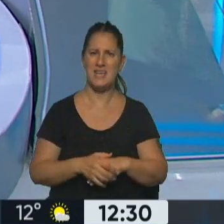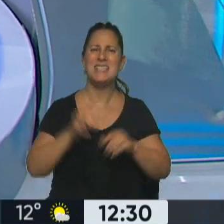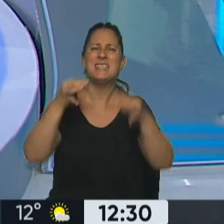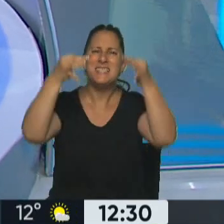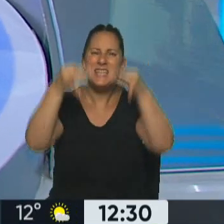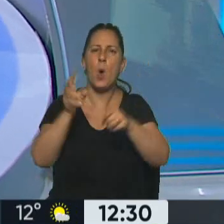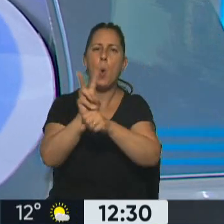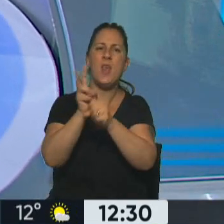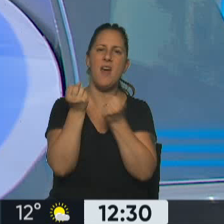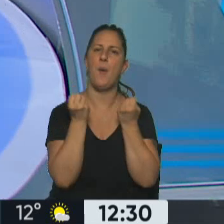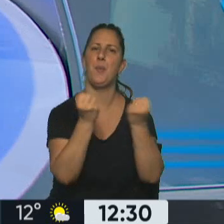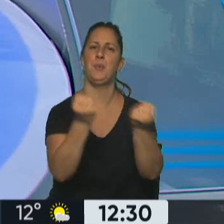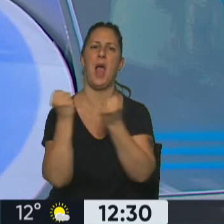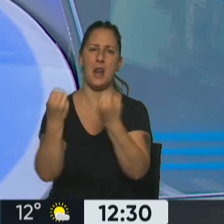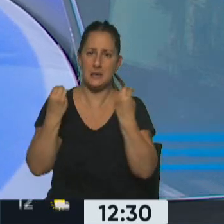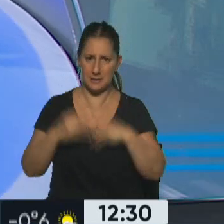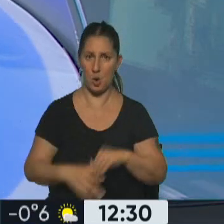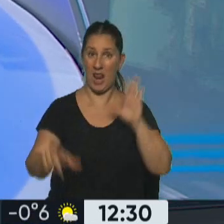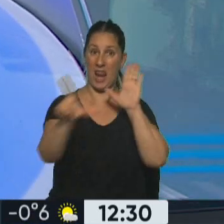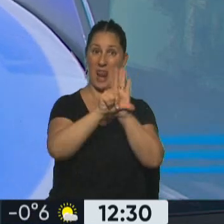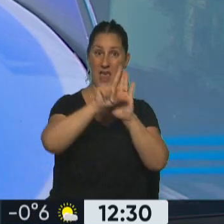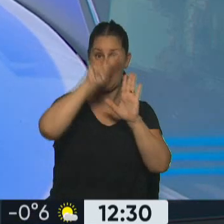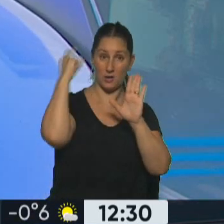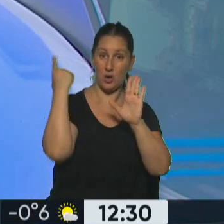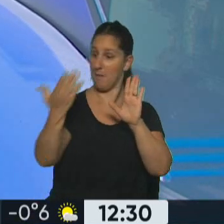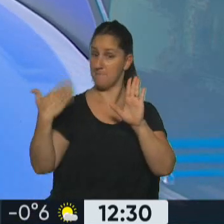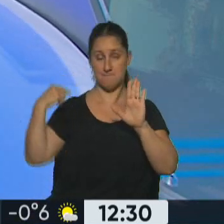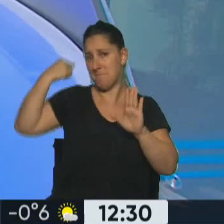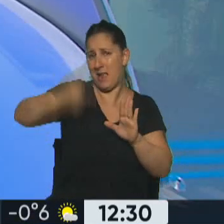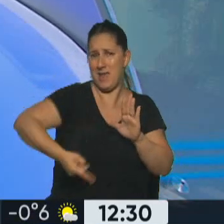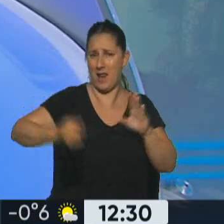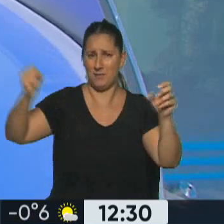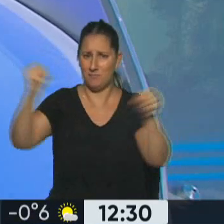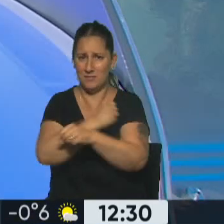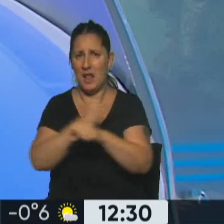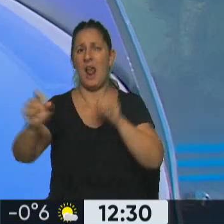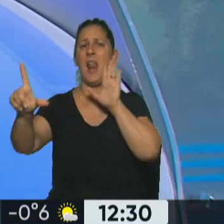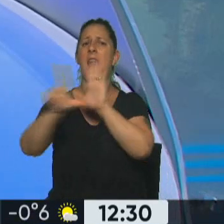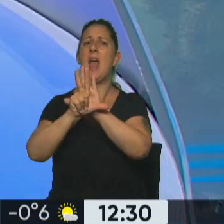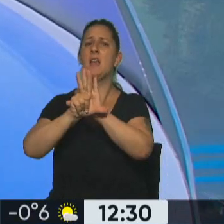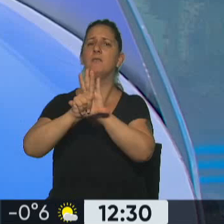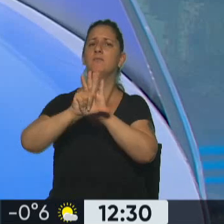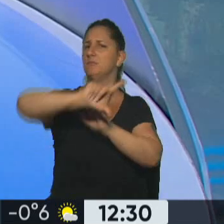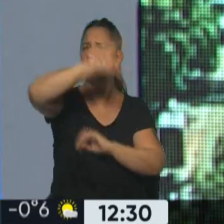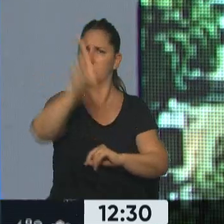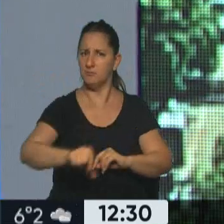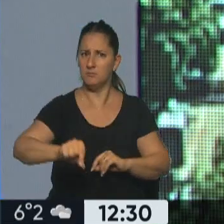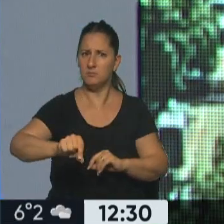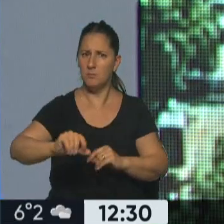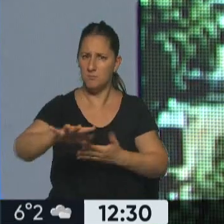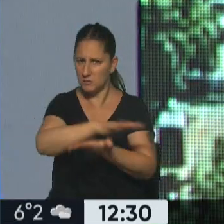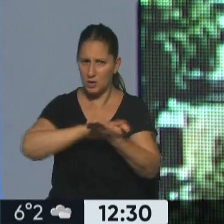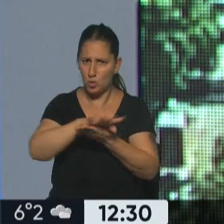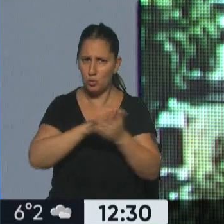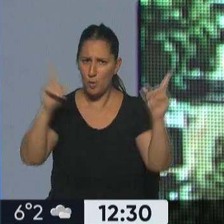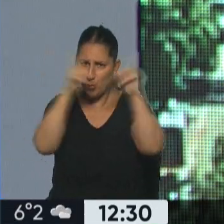seguridad vial. Porque una vez que una ley nacional, mañana se sanciona, supongamos, en el Senado de la ley de alcohol cero a nivel nacional. ¿Se solucionó el problema